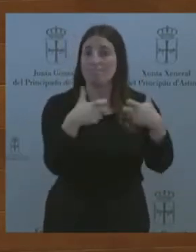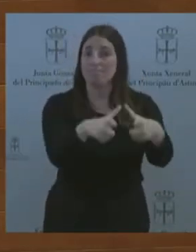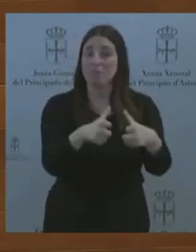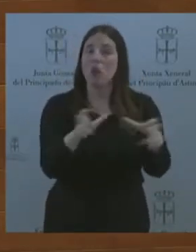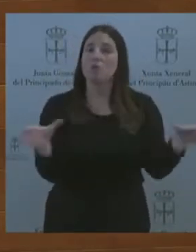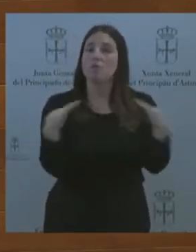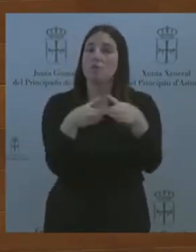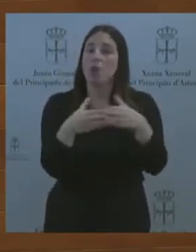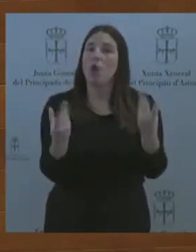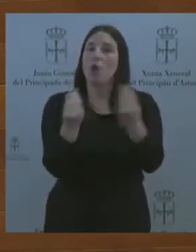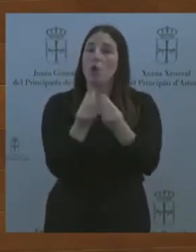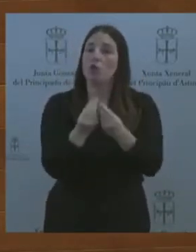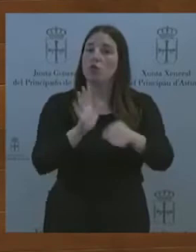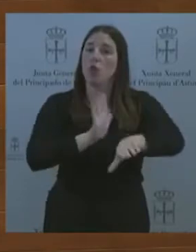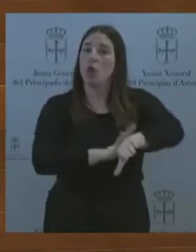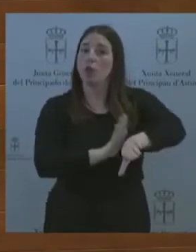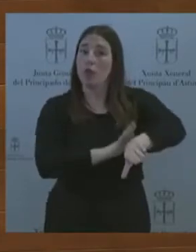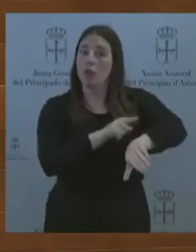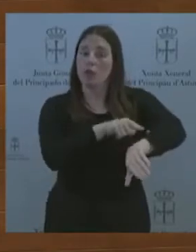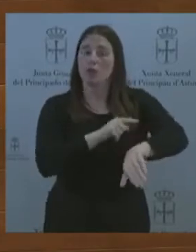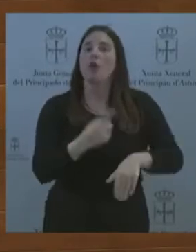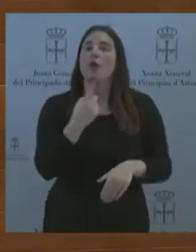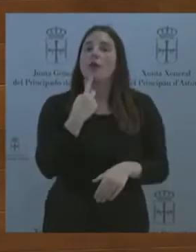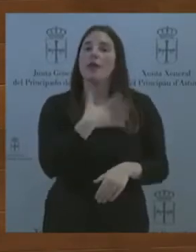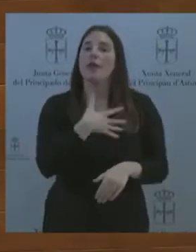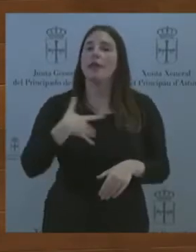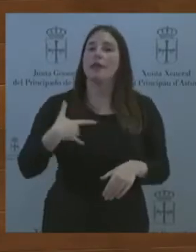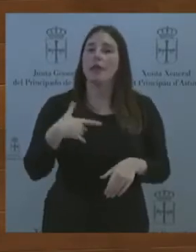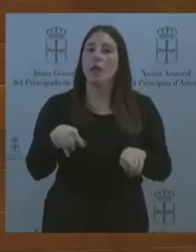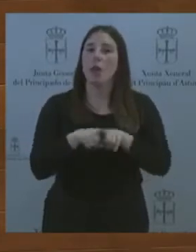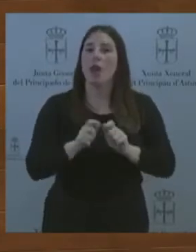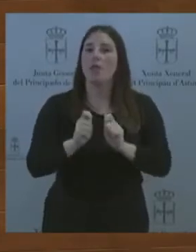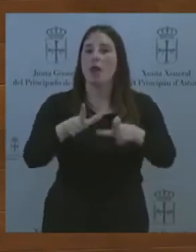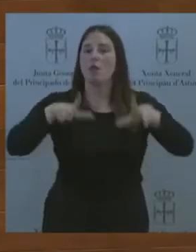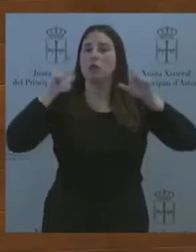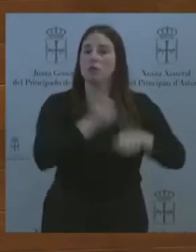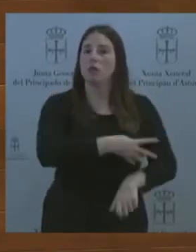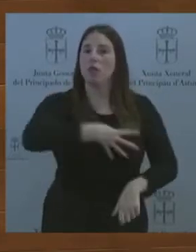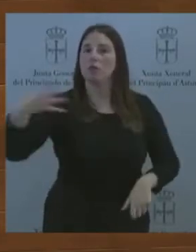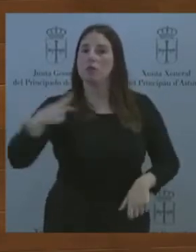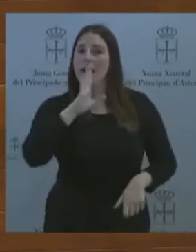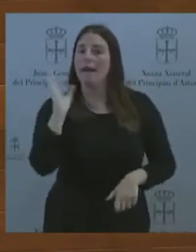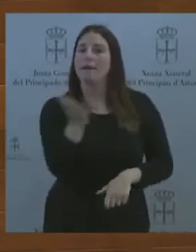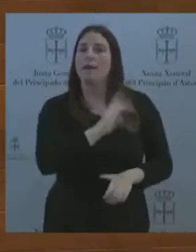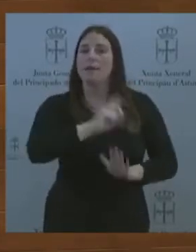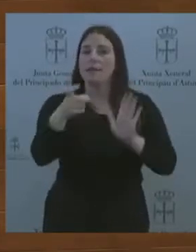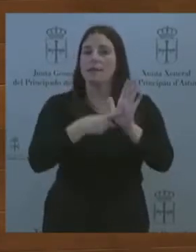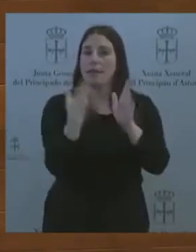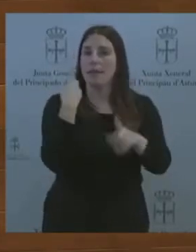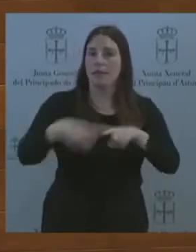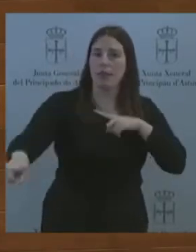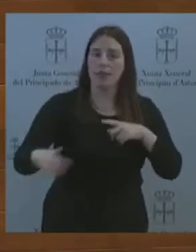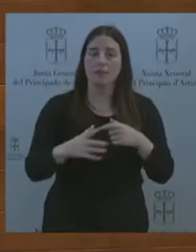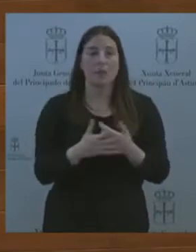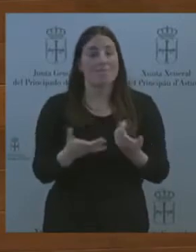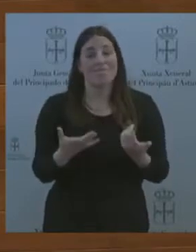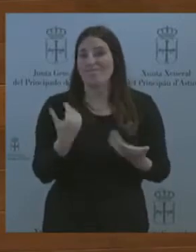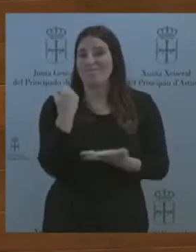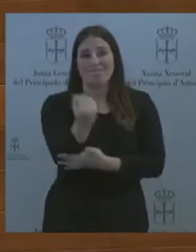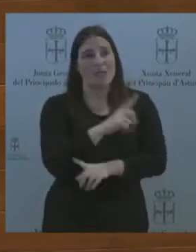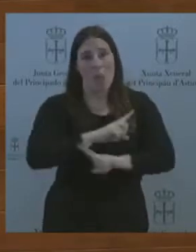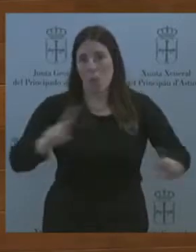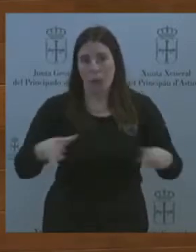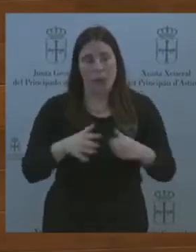pretende dar al colectivo LGTBI a través de una legislación diferenciada, tampoco, el menosprecio a la colaboración pública